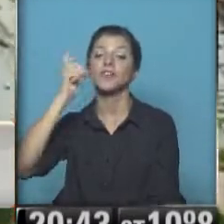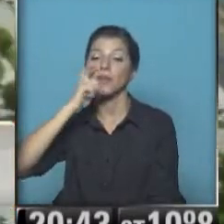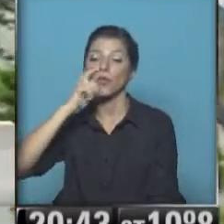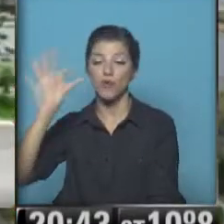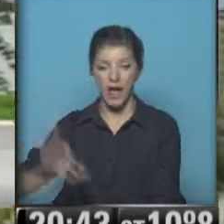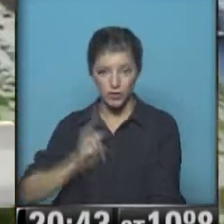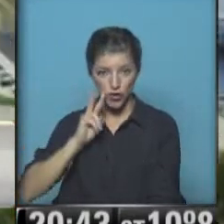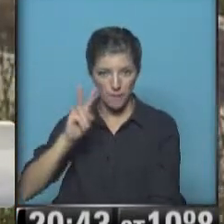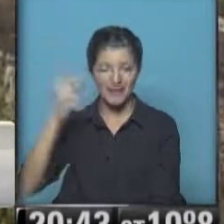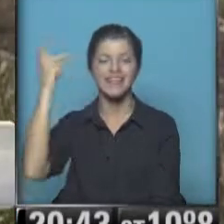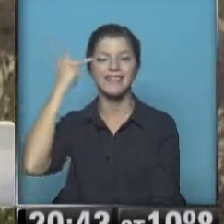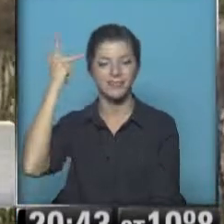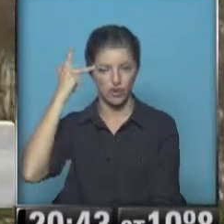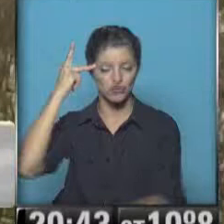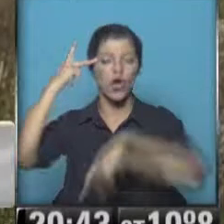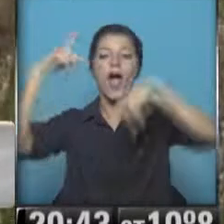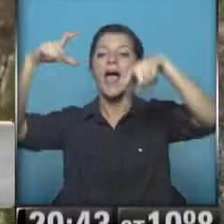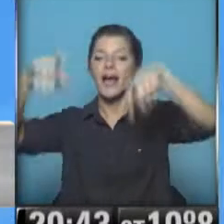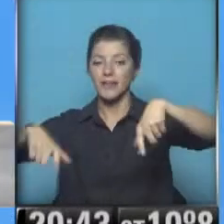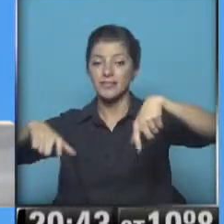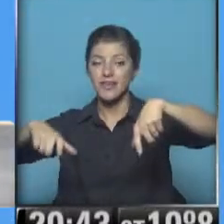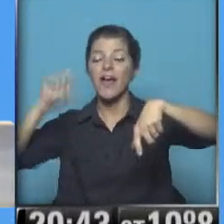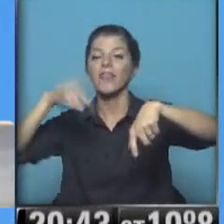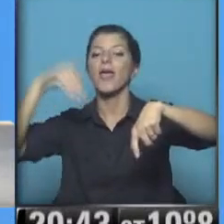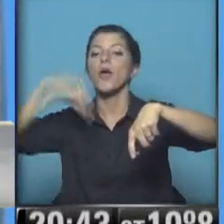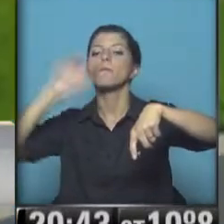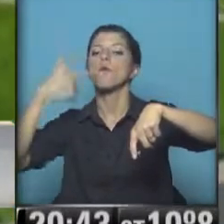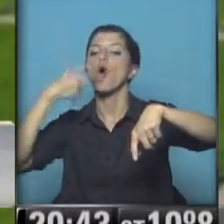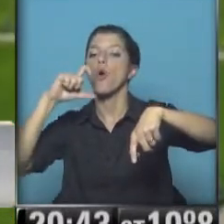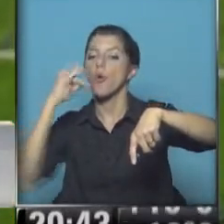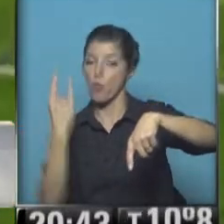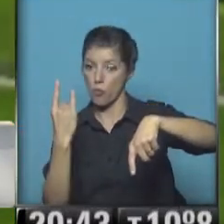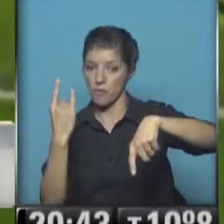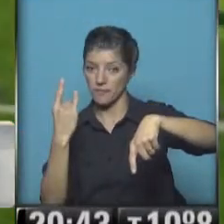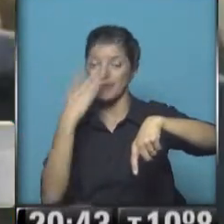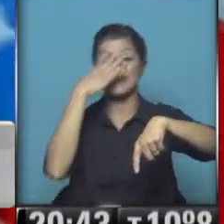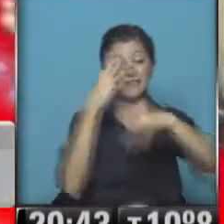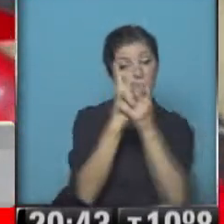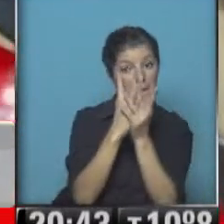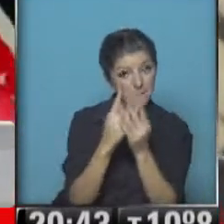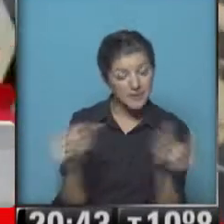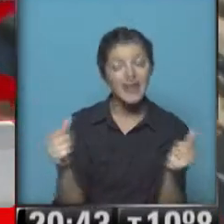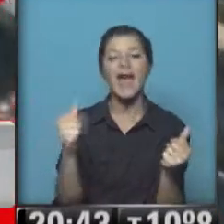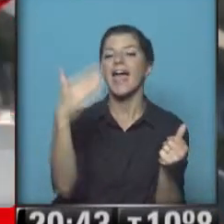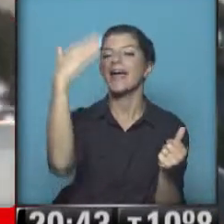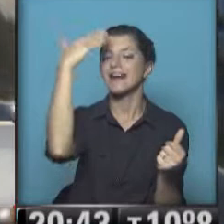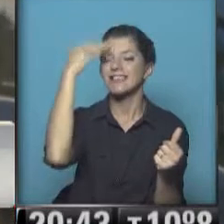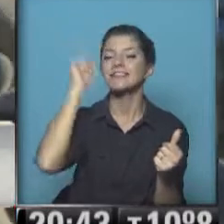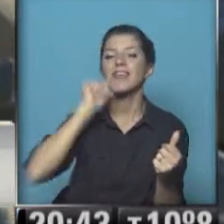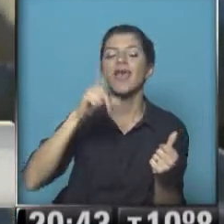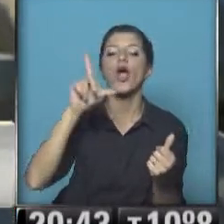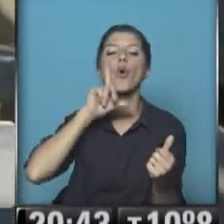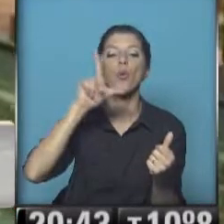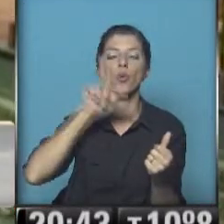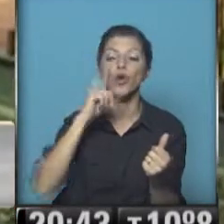en el estadio Uniki de Moscú y finalizará el 15 de julio.